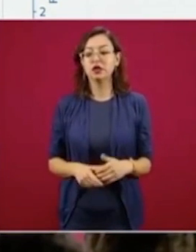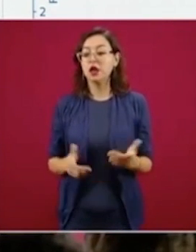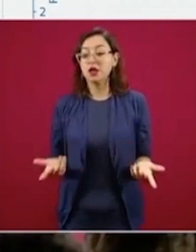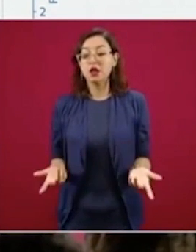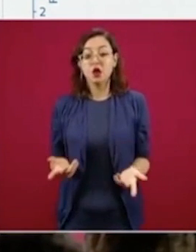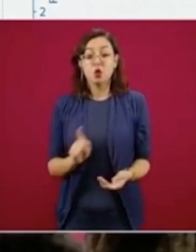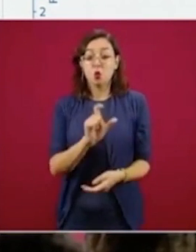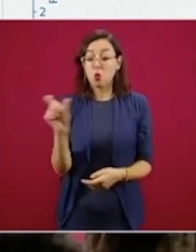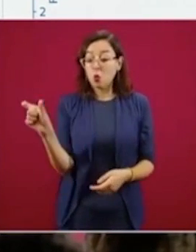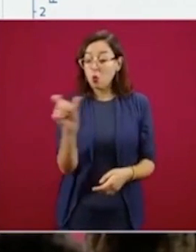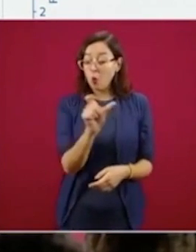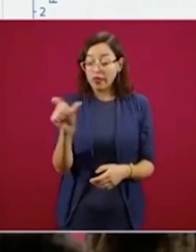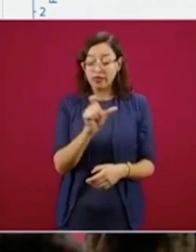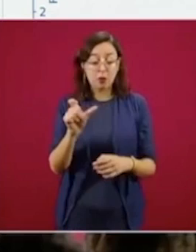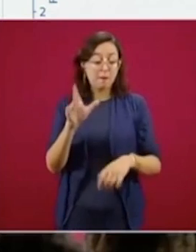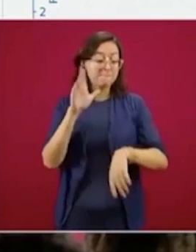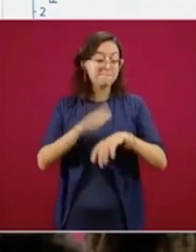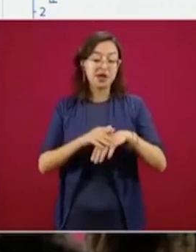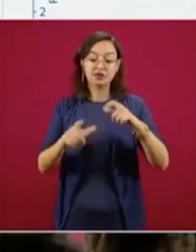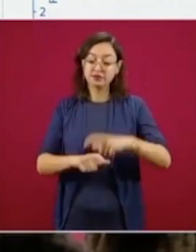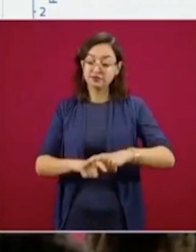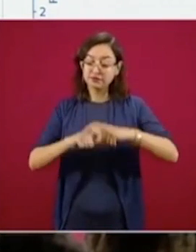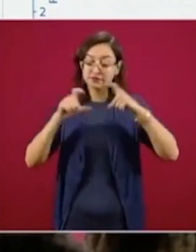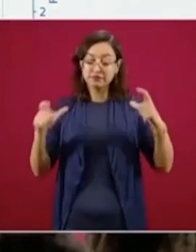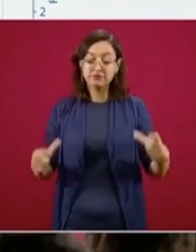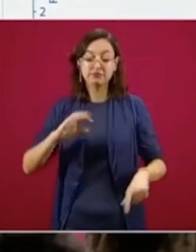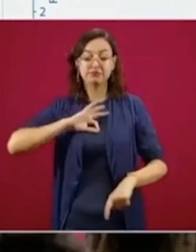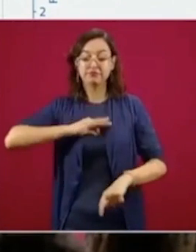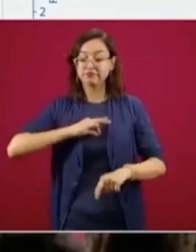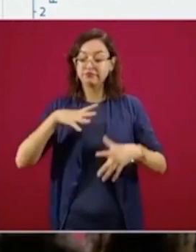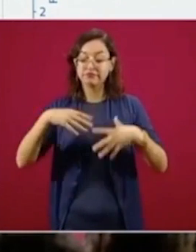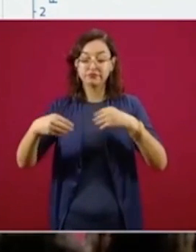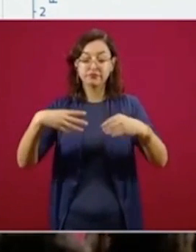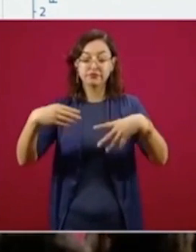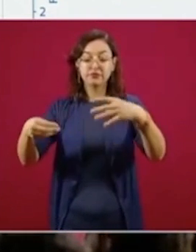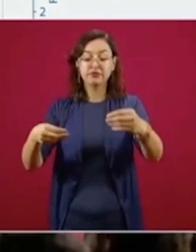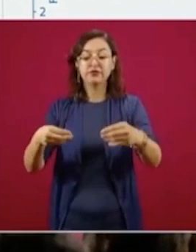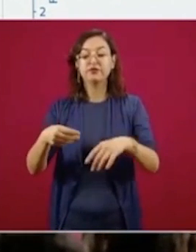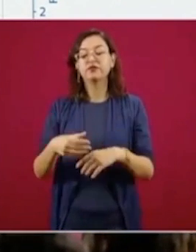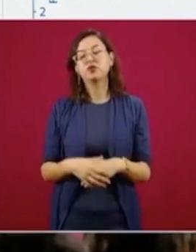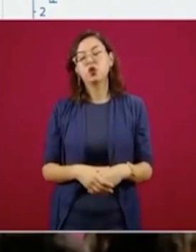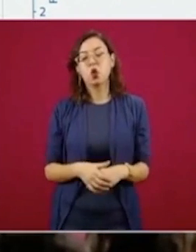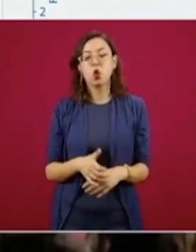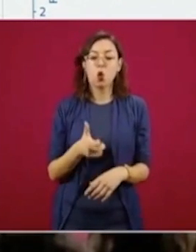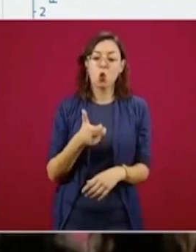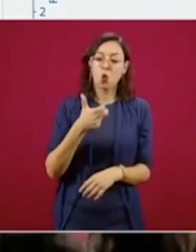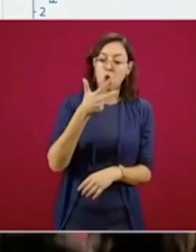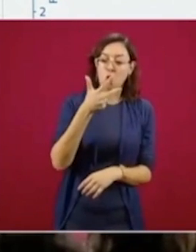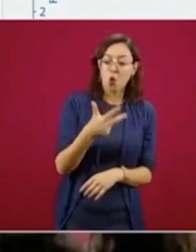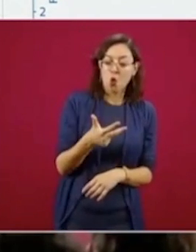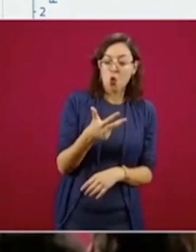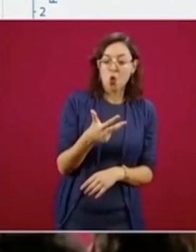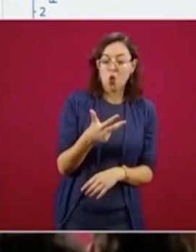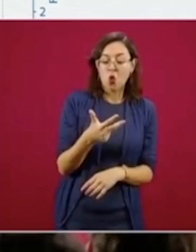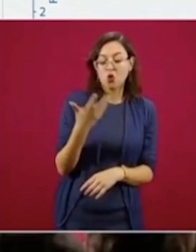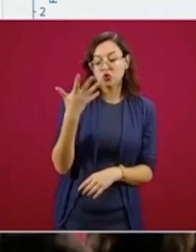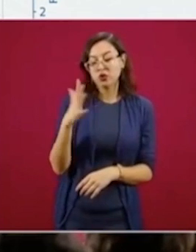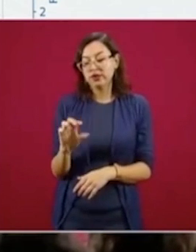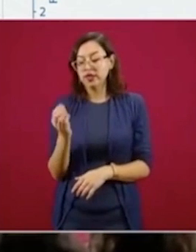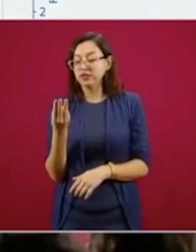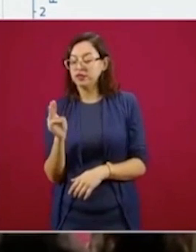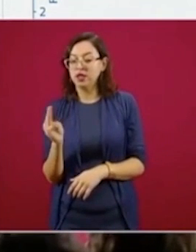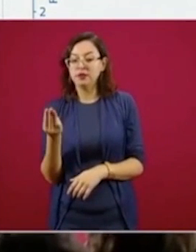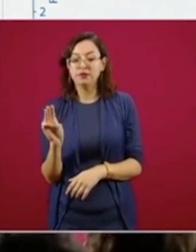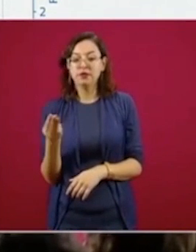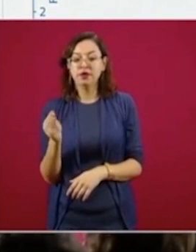cumbre de la epidemia? Como hemos dicho, va a ser, habíamos dicho originalmente entre el 8 y el 10 de mayo,